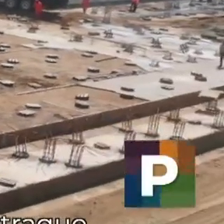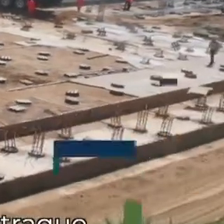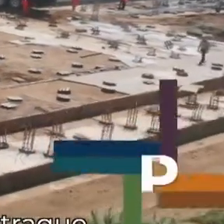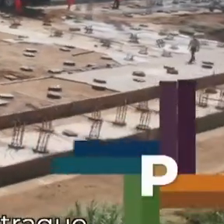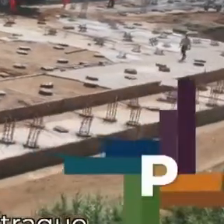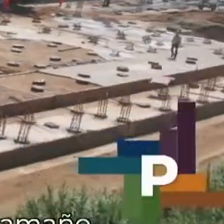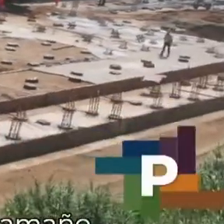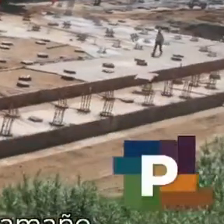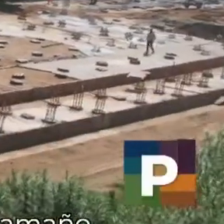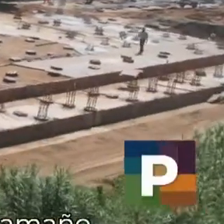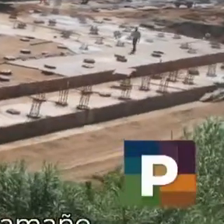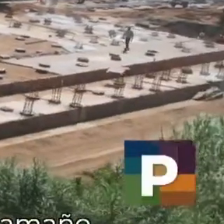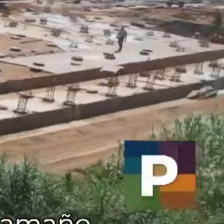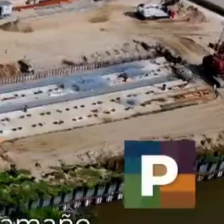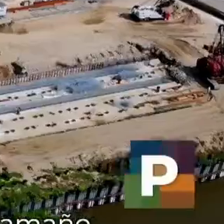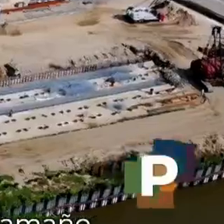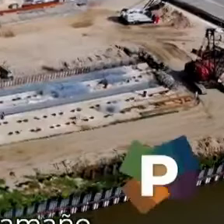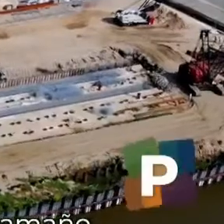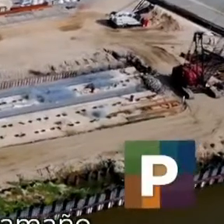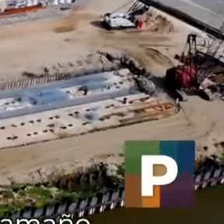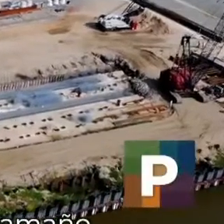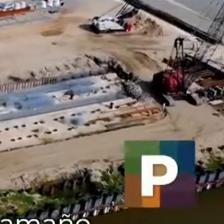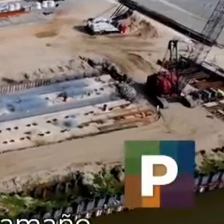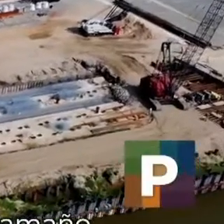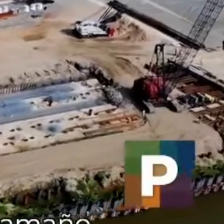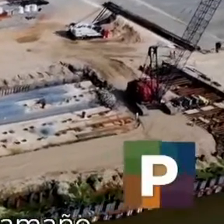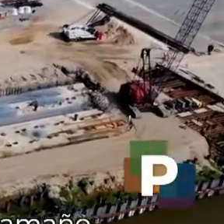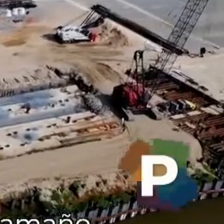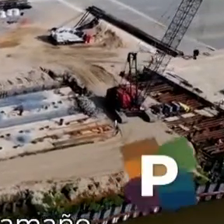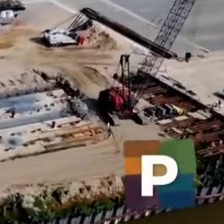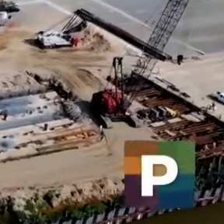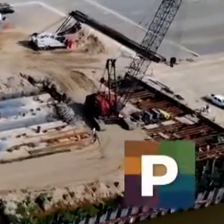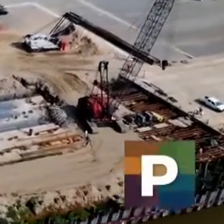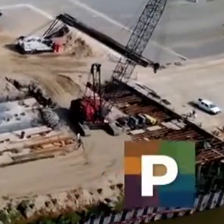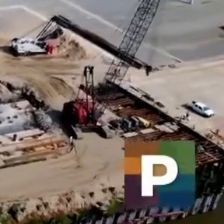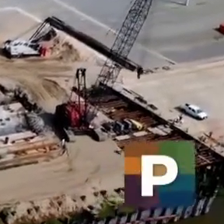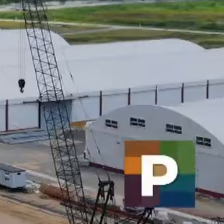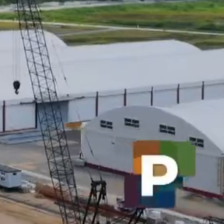más de atraque y se podrán recibir embarcaciones de mayor tamaño.